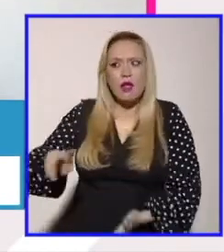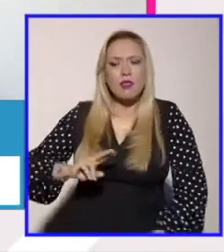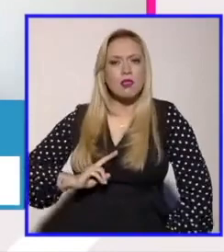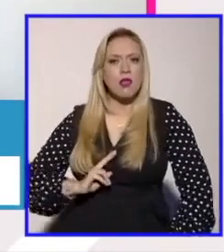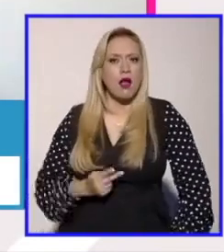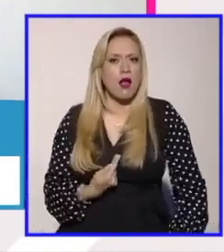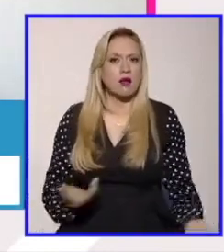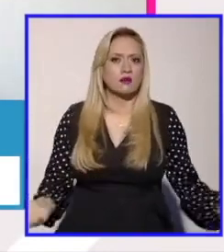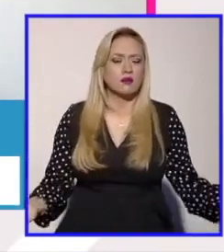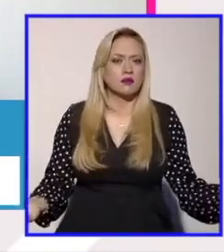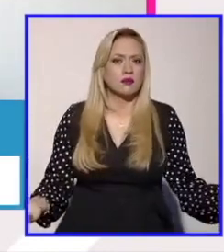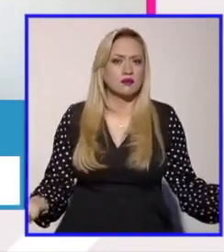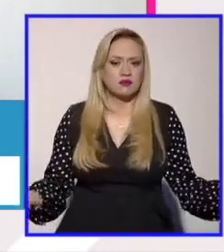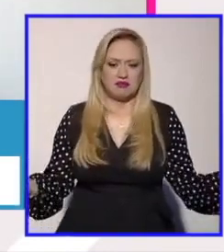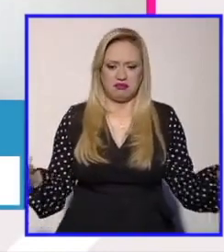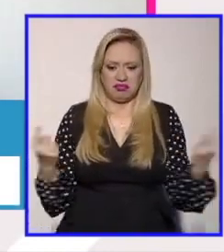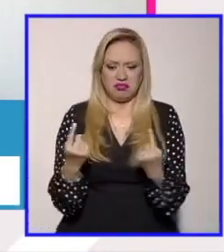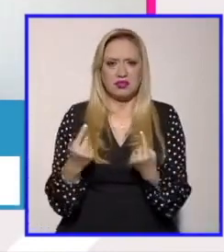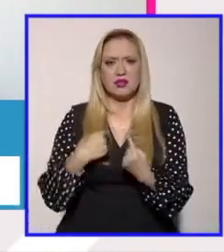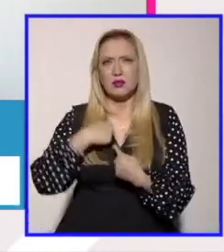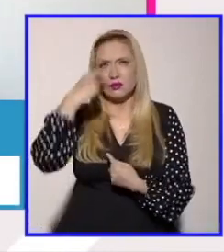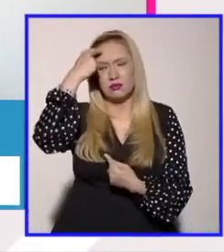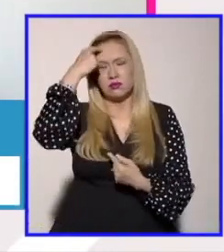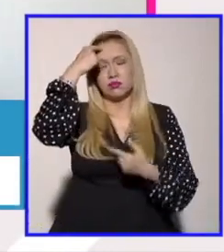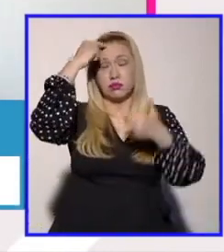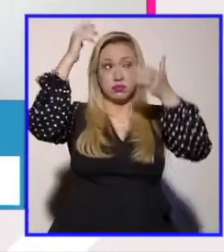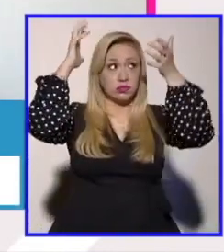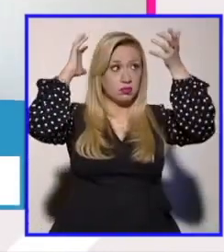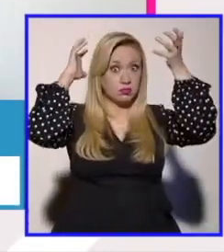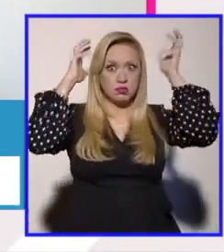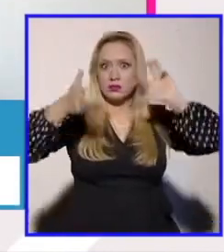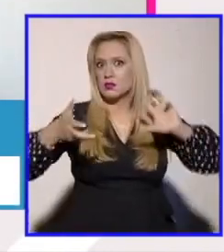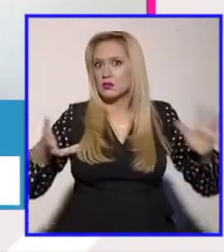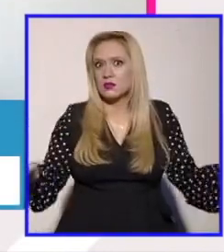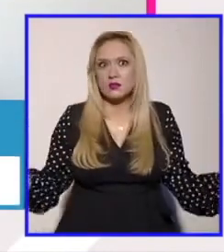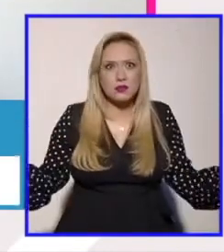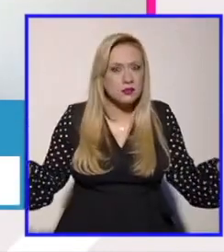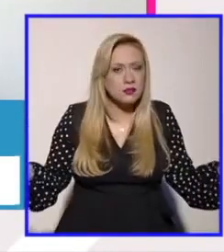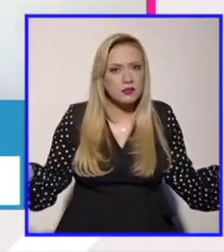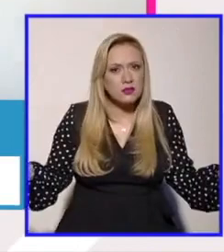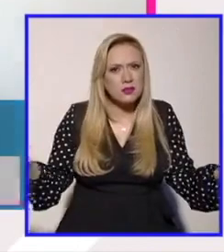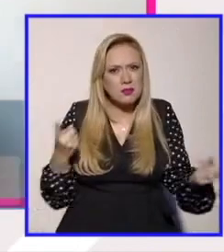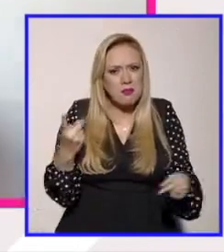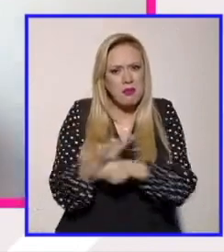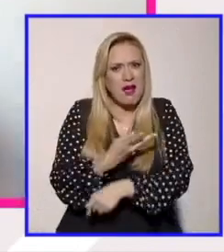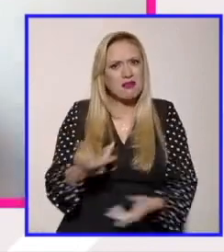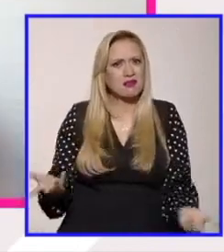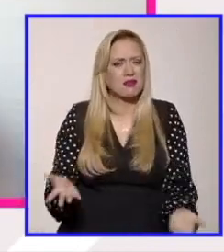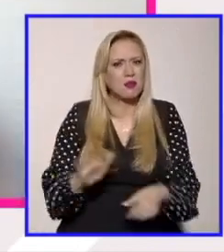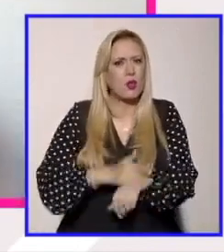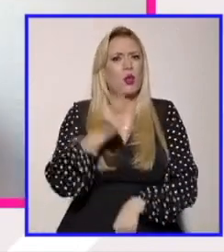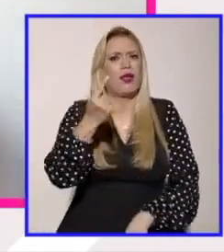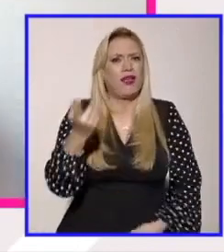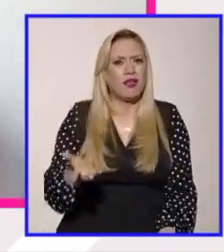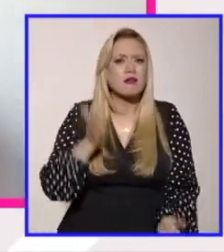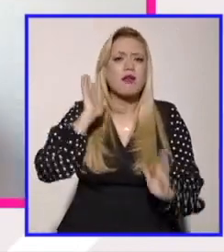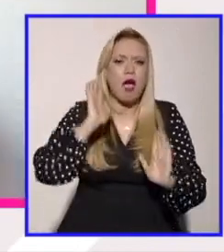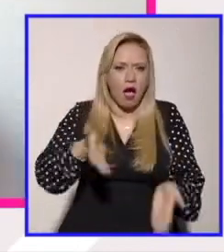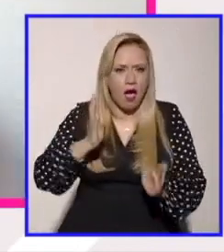sea, de verdad me vuelan los sesos que esto exista o sea, teniendo el patriarcado teniendo esas estructuras